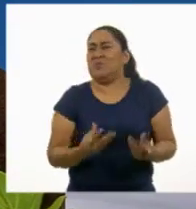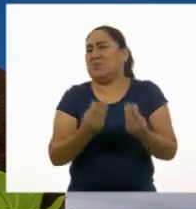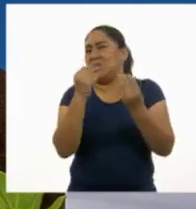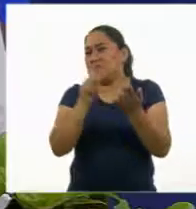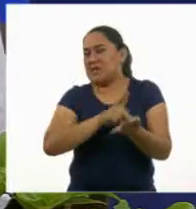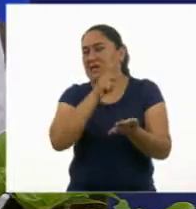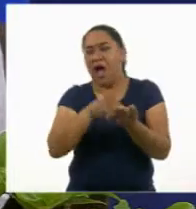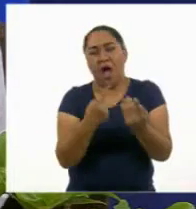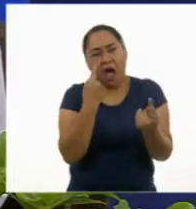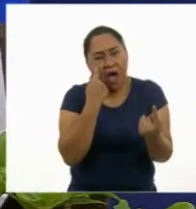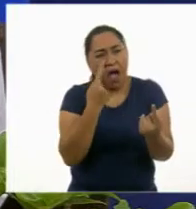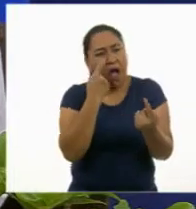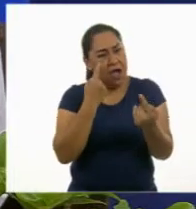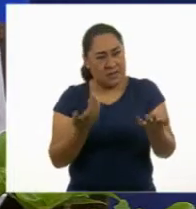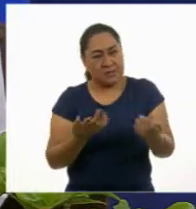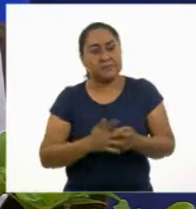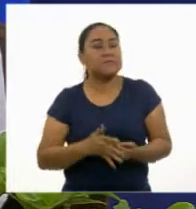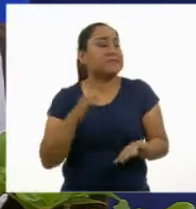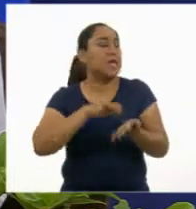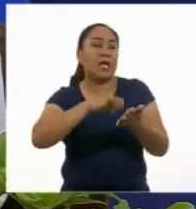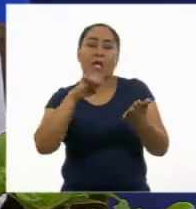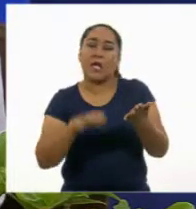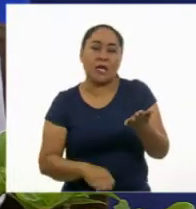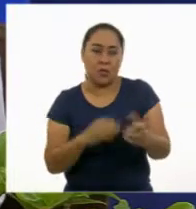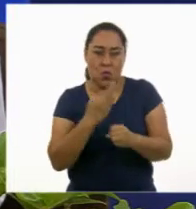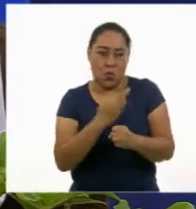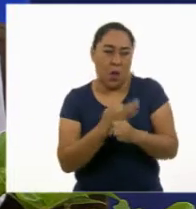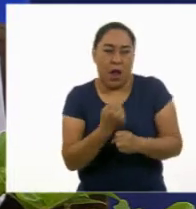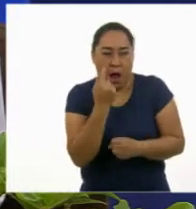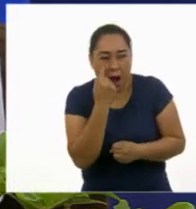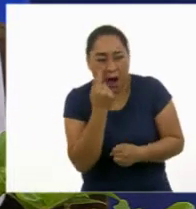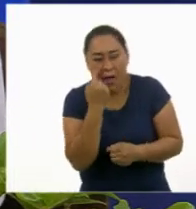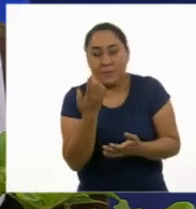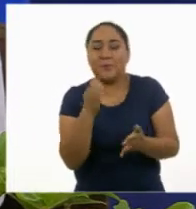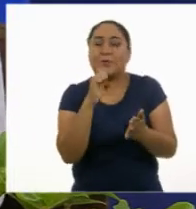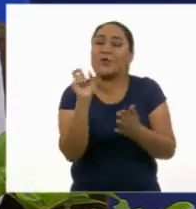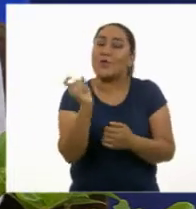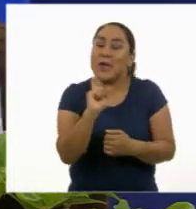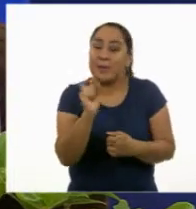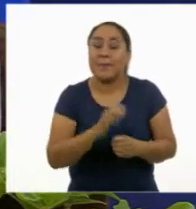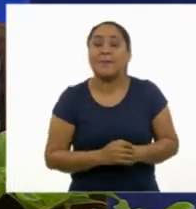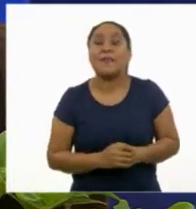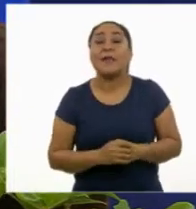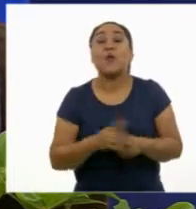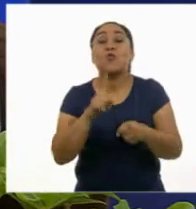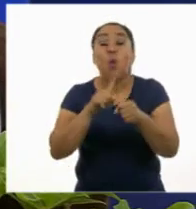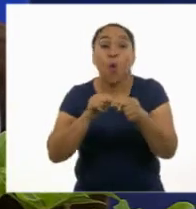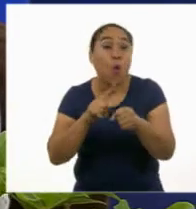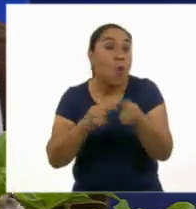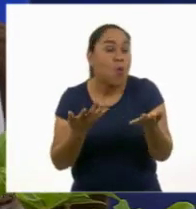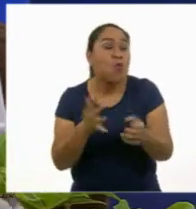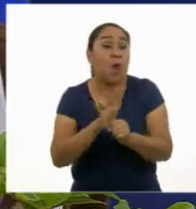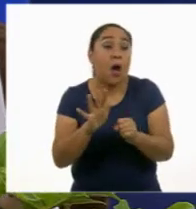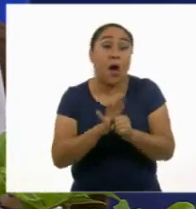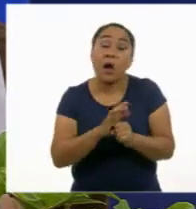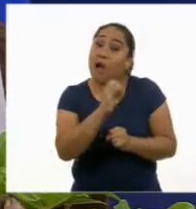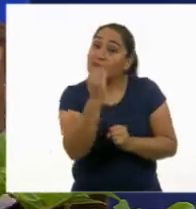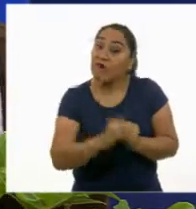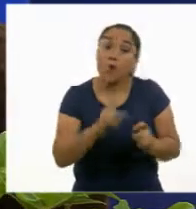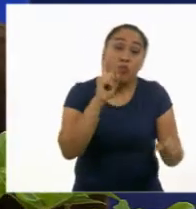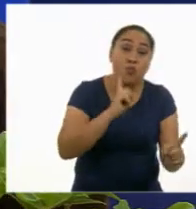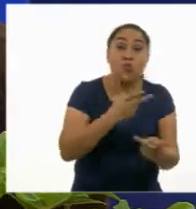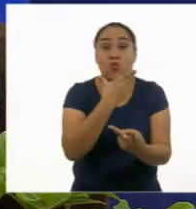Sí, un ejemplo muy común de este estereotipo es cuando hay diferencias entre los colores que deben usar las niñas y los niños.